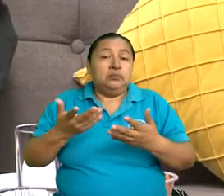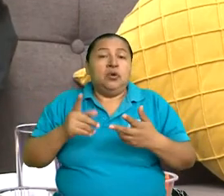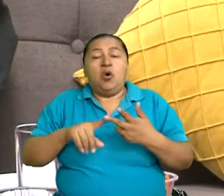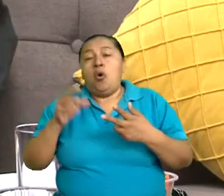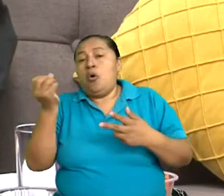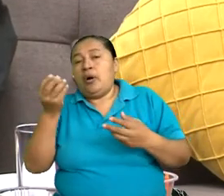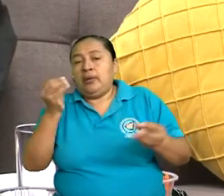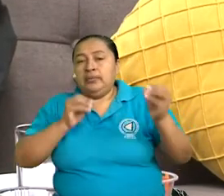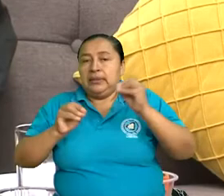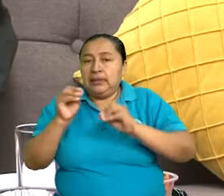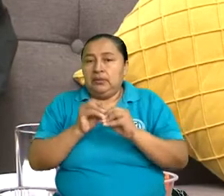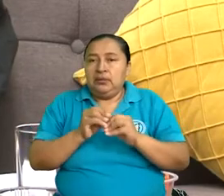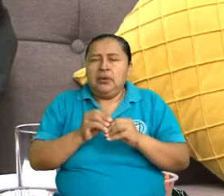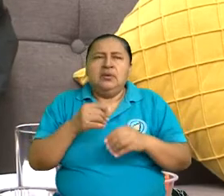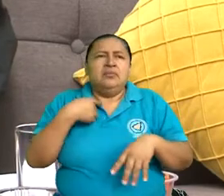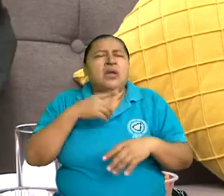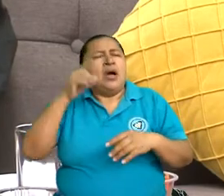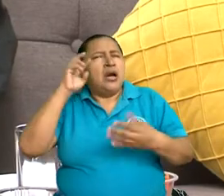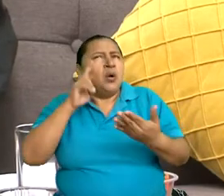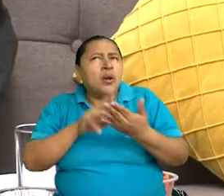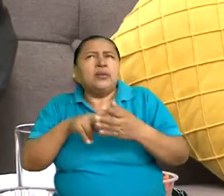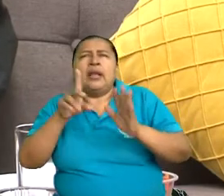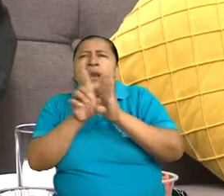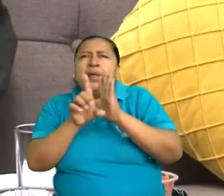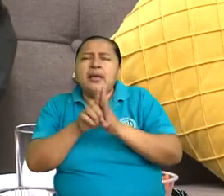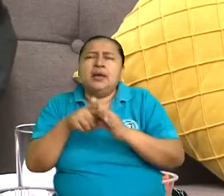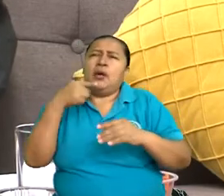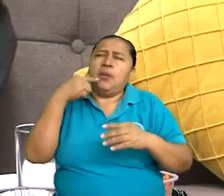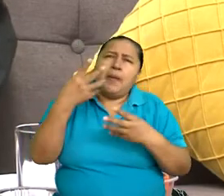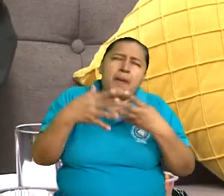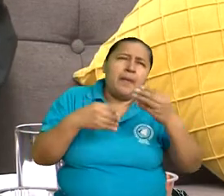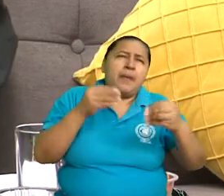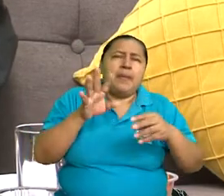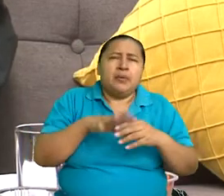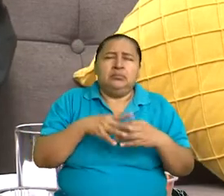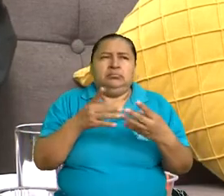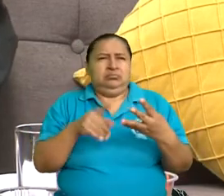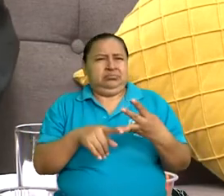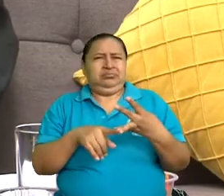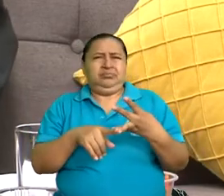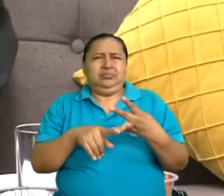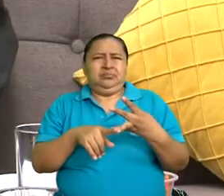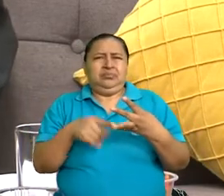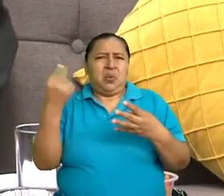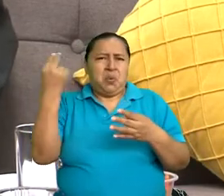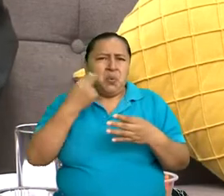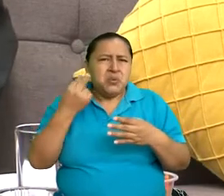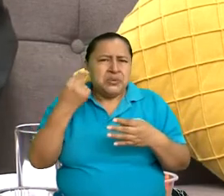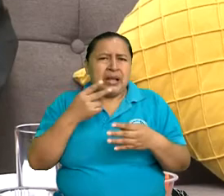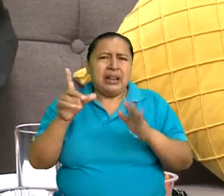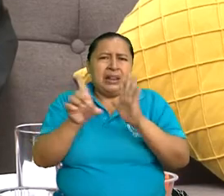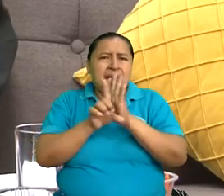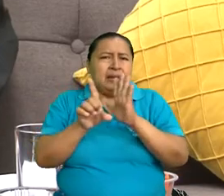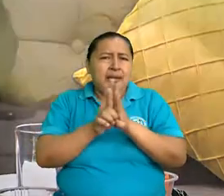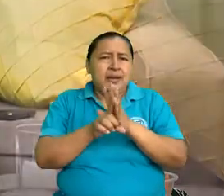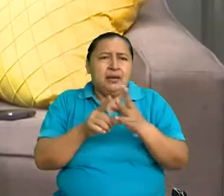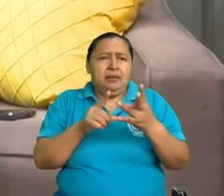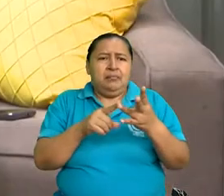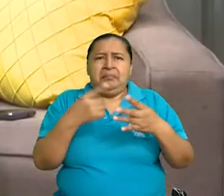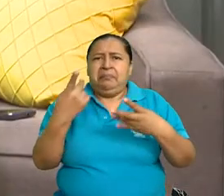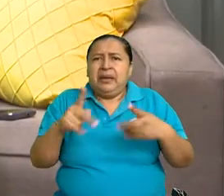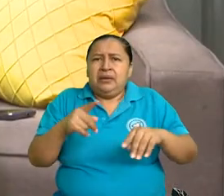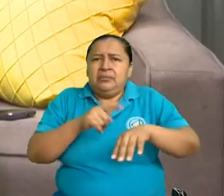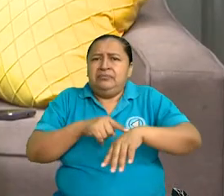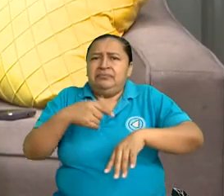administrativos se citan leyes, se esgrimen leyes, se hace una apología de algunas leyes que ya